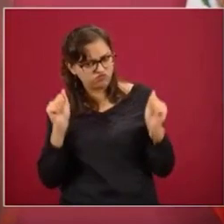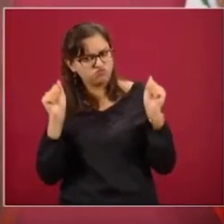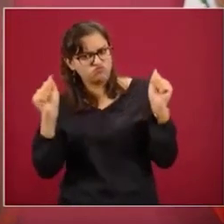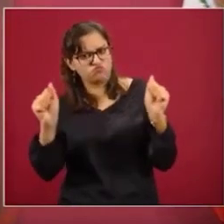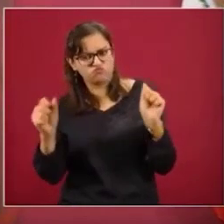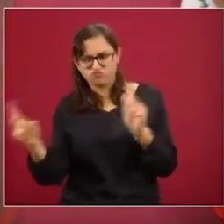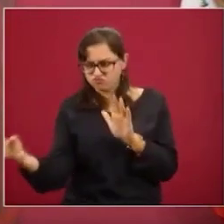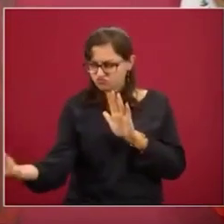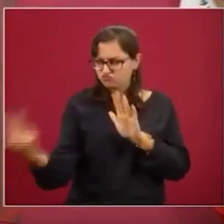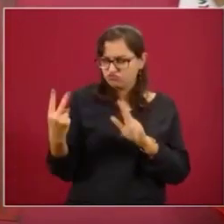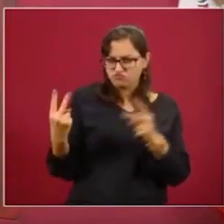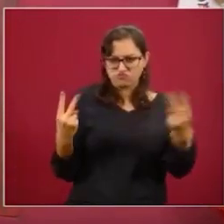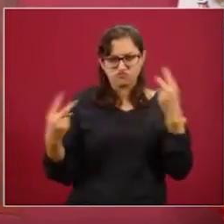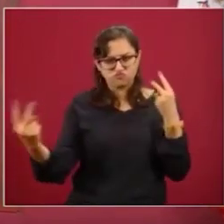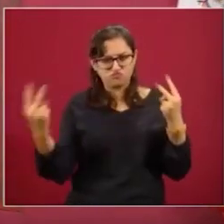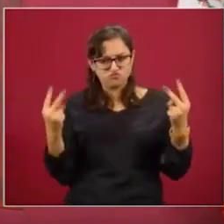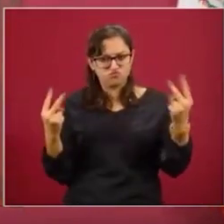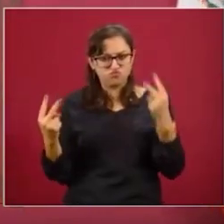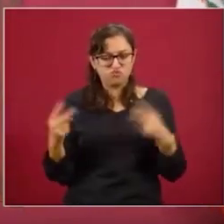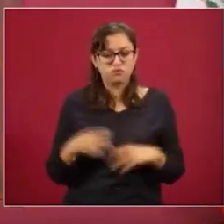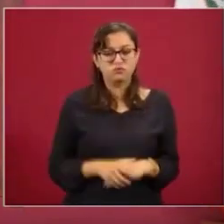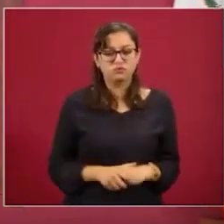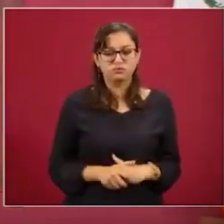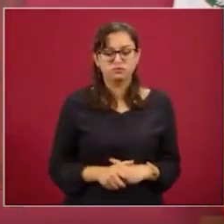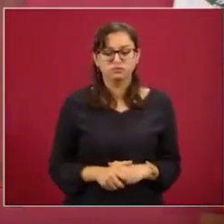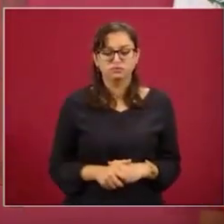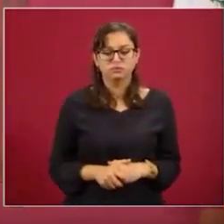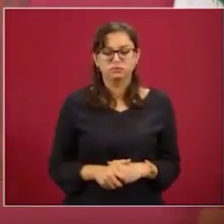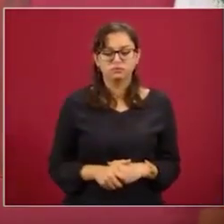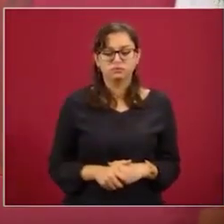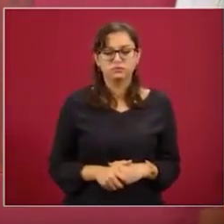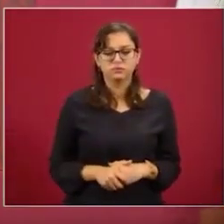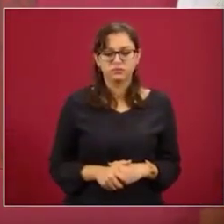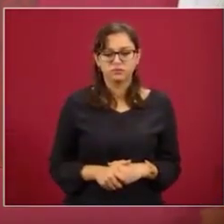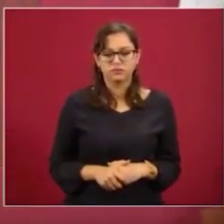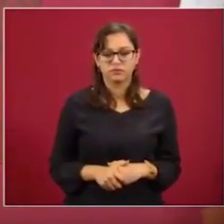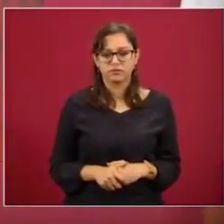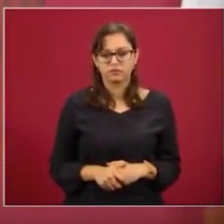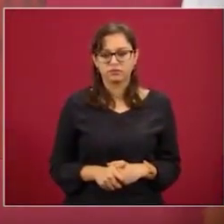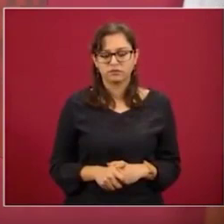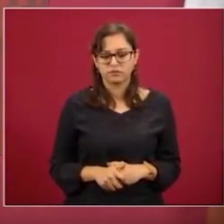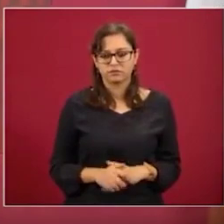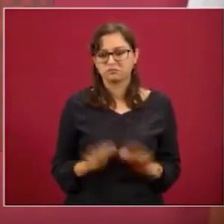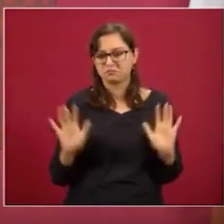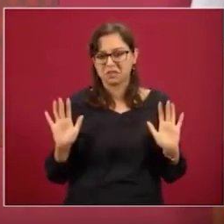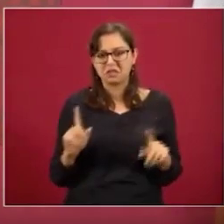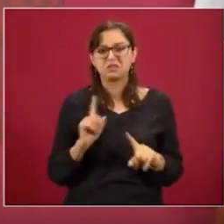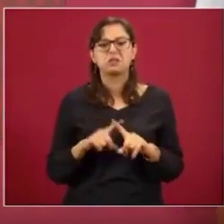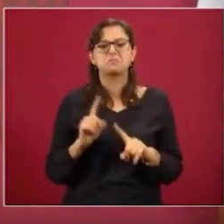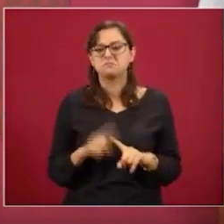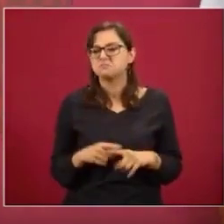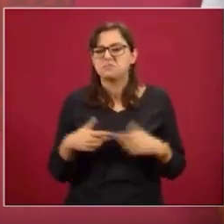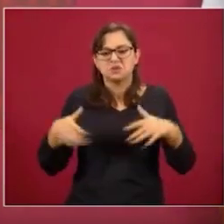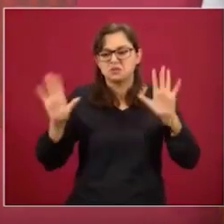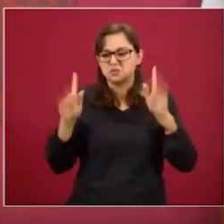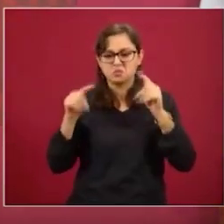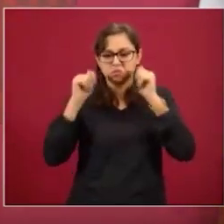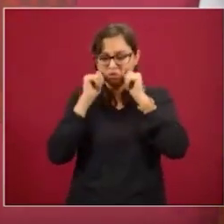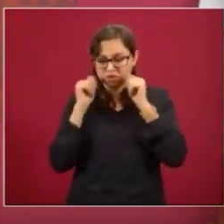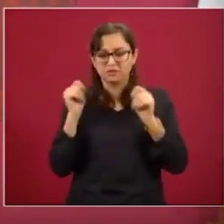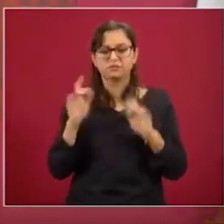o Y, X, mejor. Bueno.